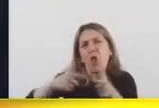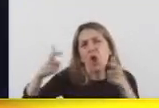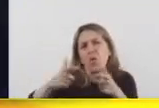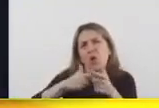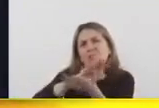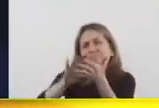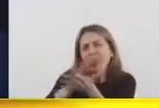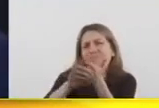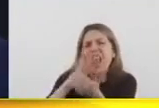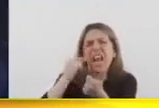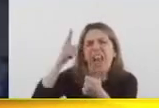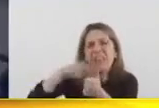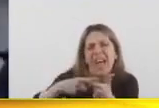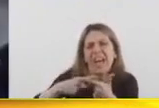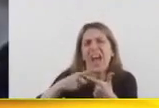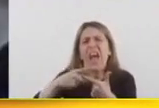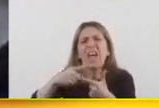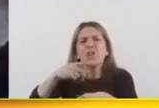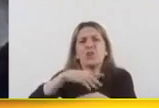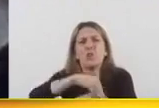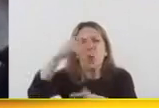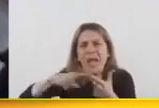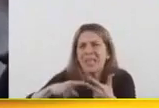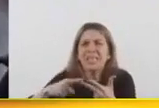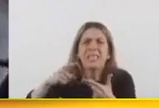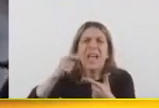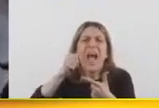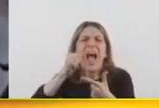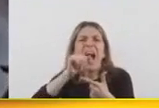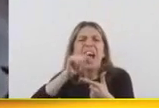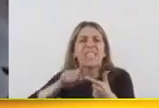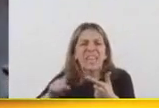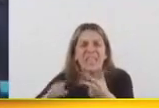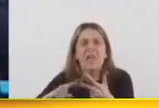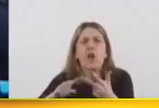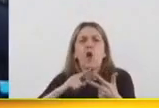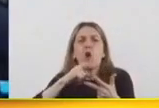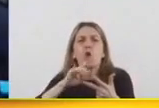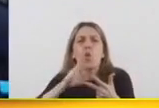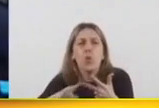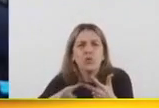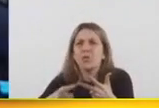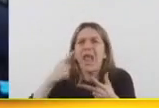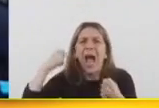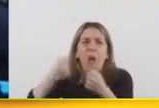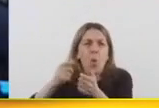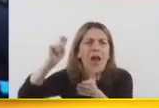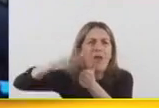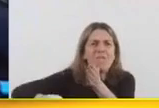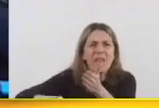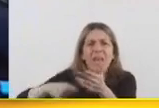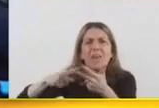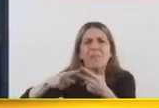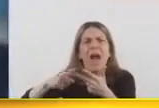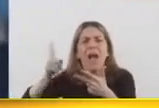Fuimos a Inglaterra, en Suecia con AstraZeneca firmamos un acuerdo, fuimos a Rusia, hicimos un acuerdo con el Fondo Soberano de